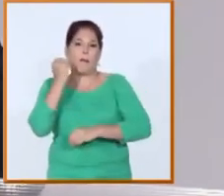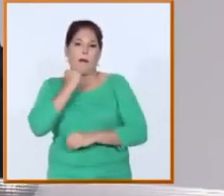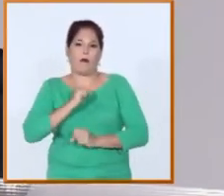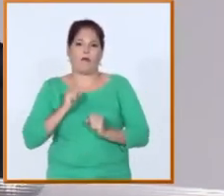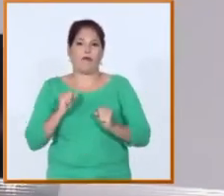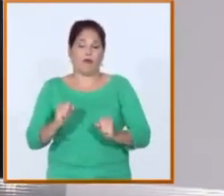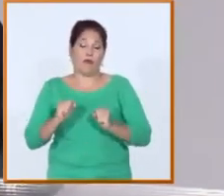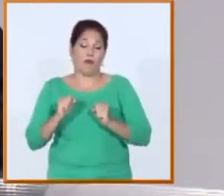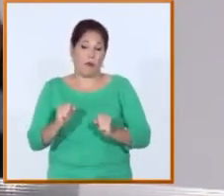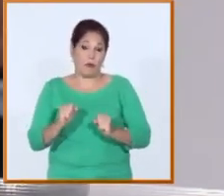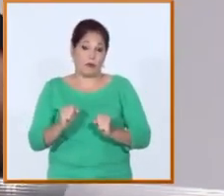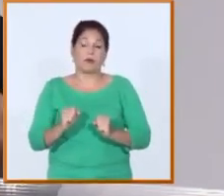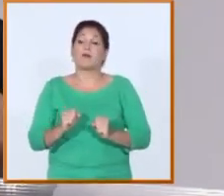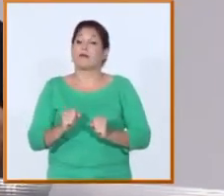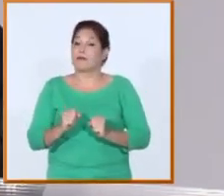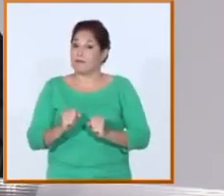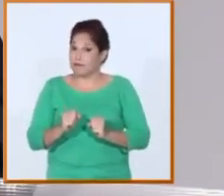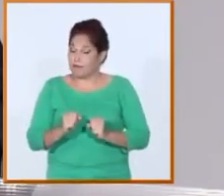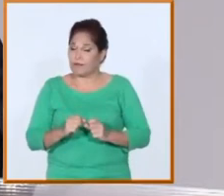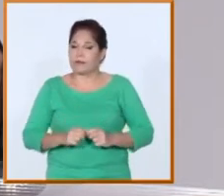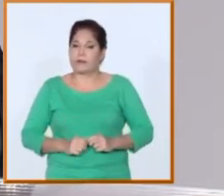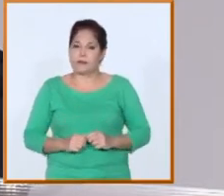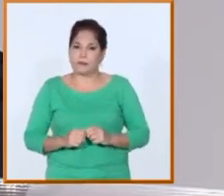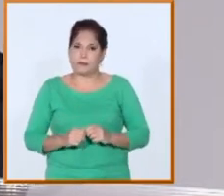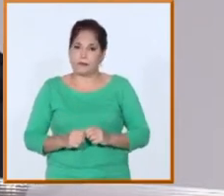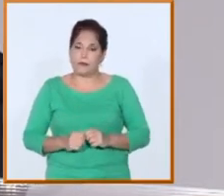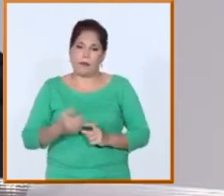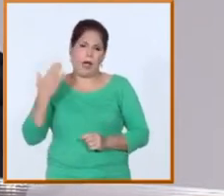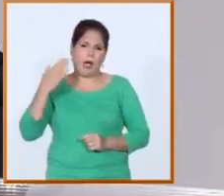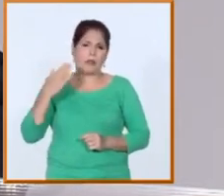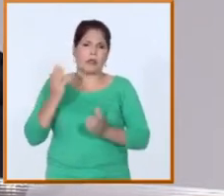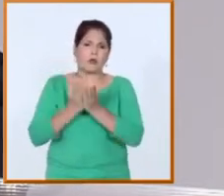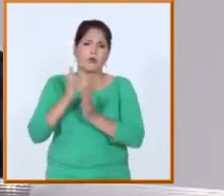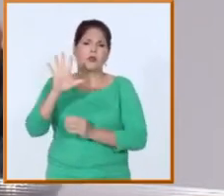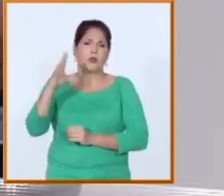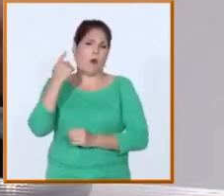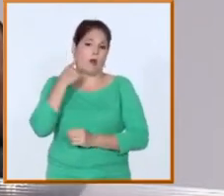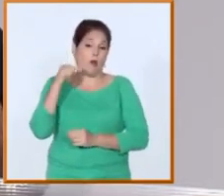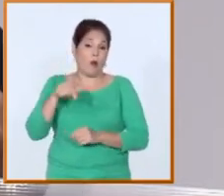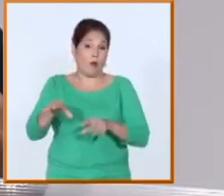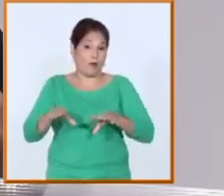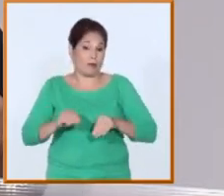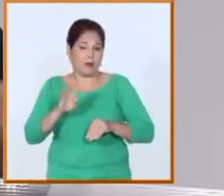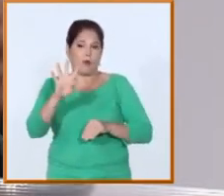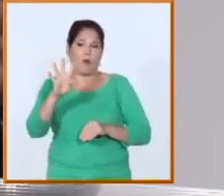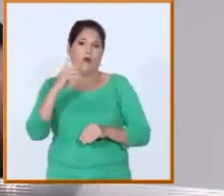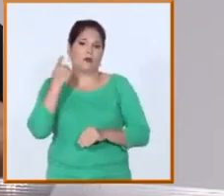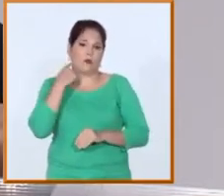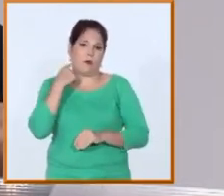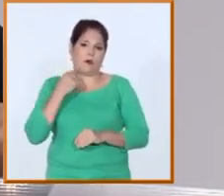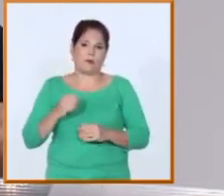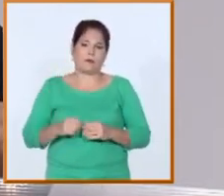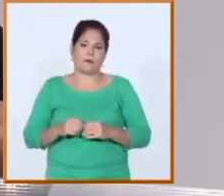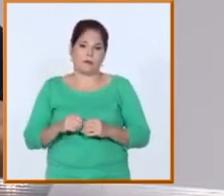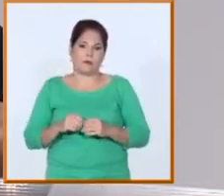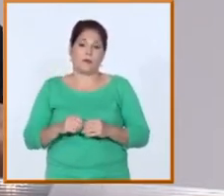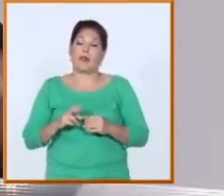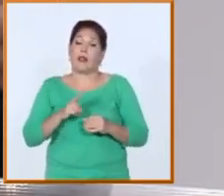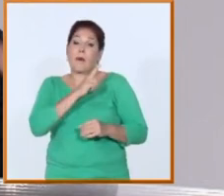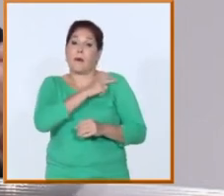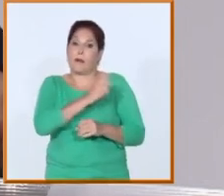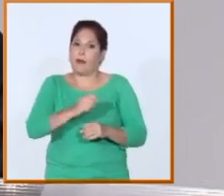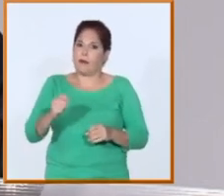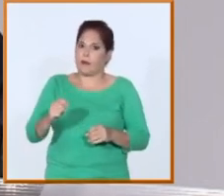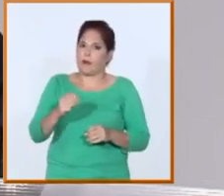pero se trata de cambios conceptuales en la formación, se trata de asumir cada vez al profesor y al colectivo de